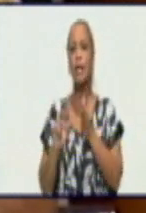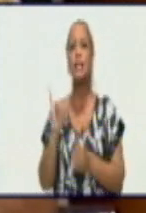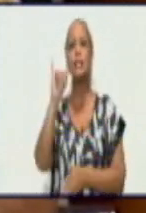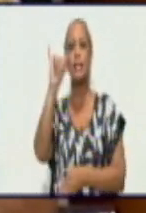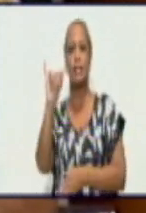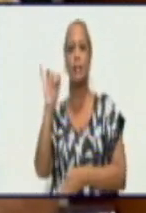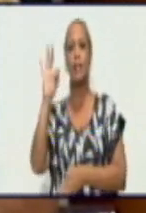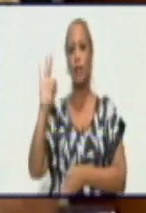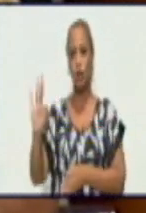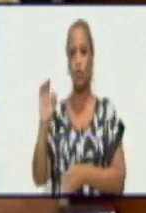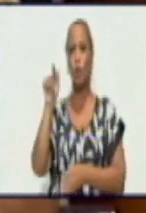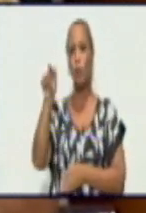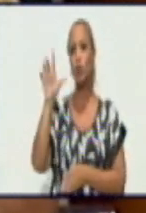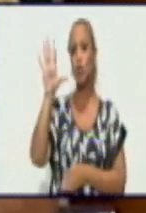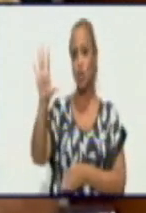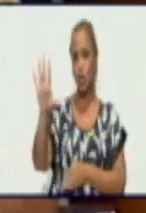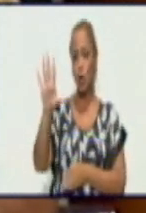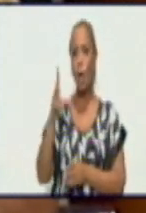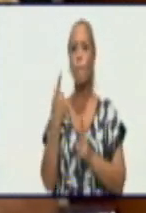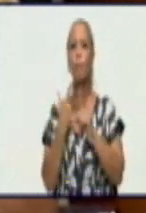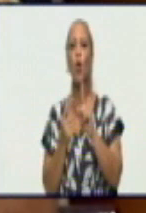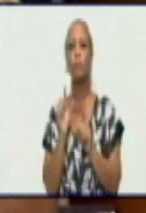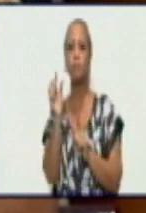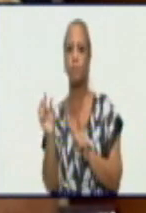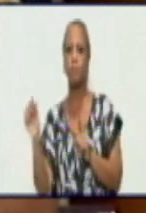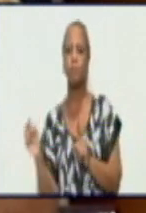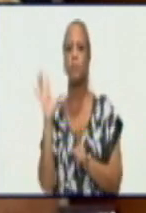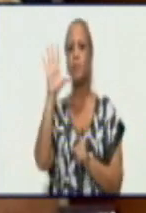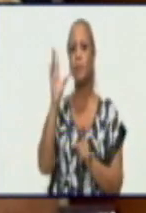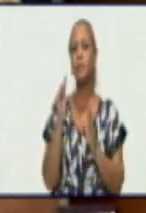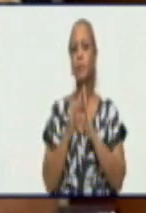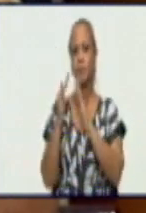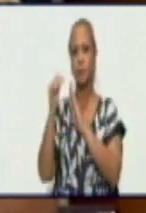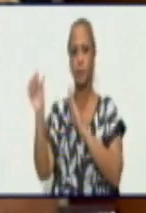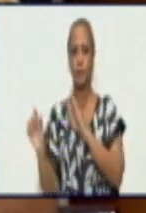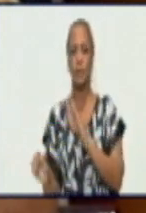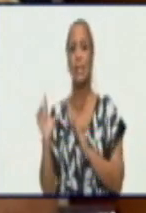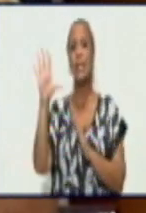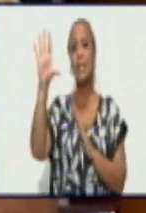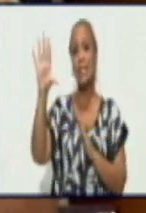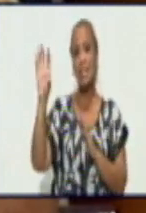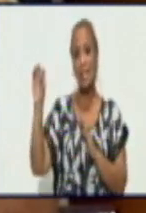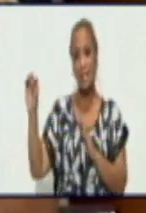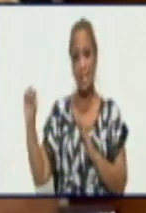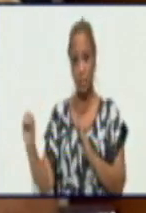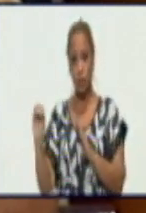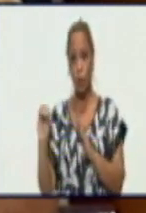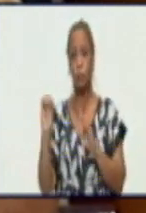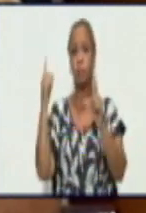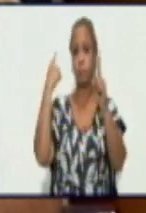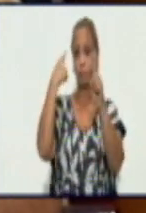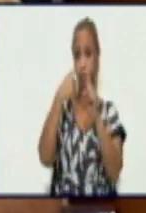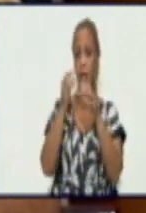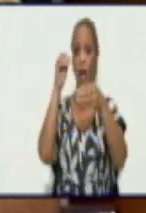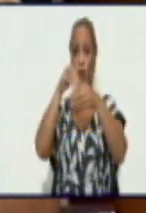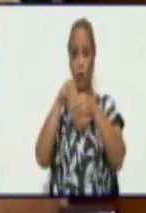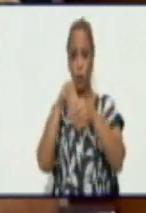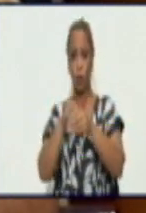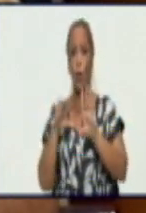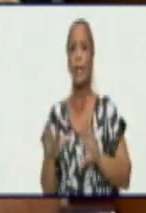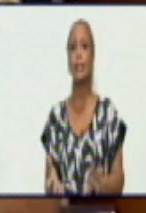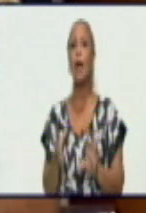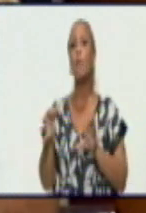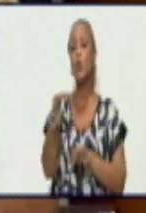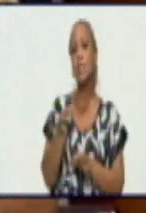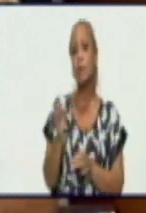.5 por cada 100.000 habitantes. Que acumulando en estos 15 días 560 casos autóctonos. Están los municipios de